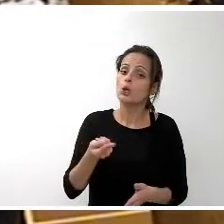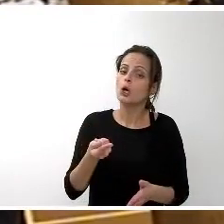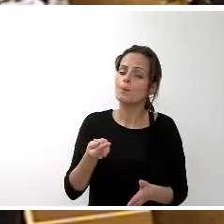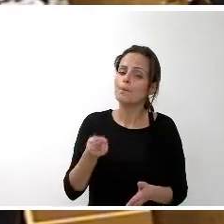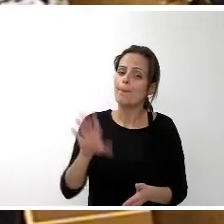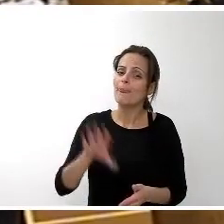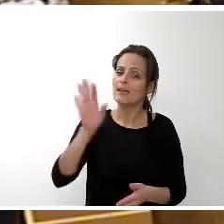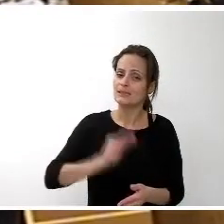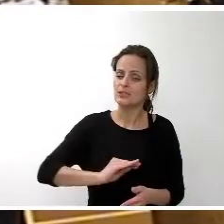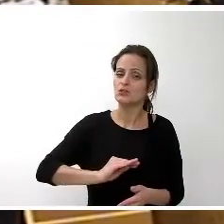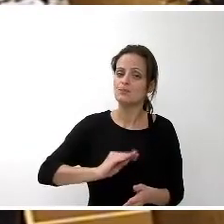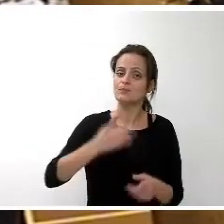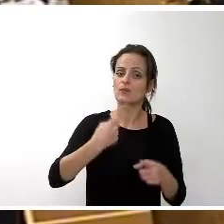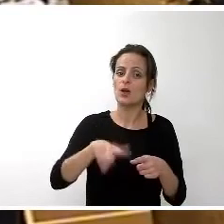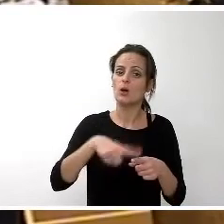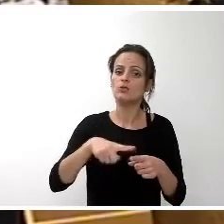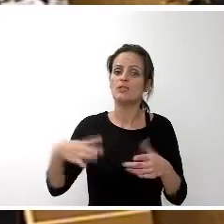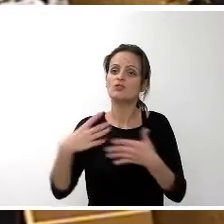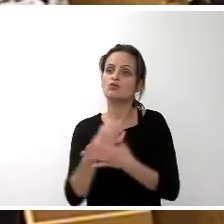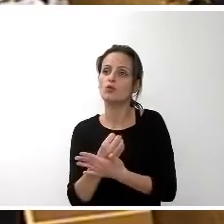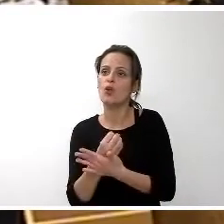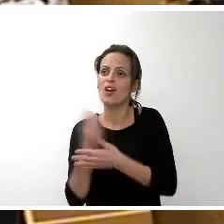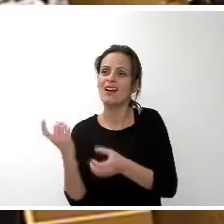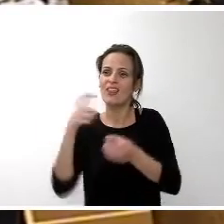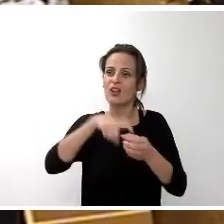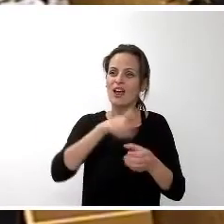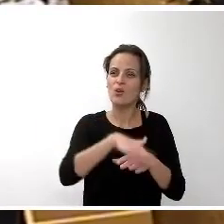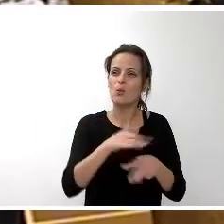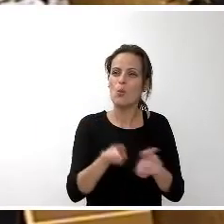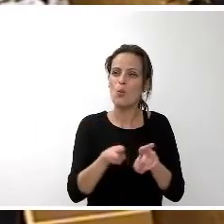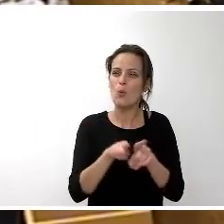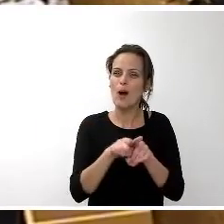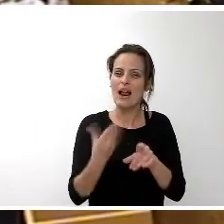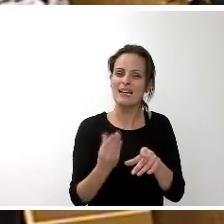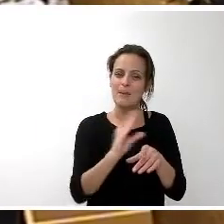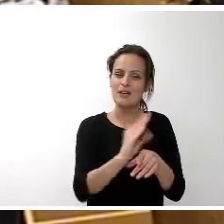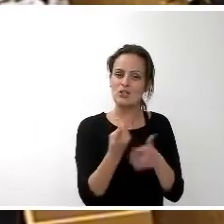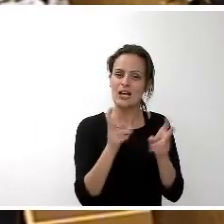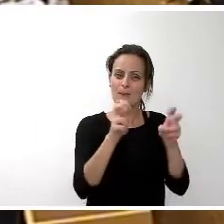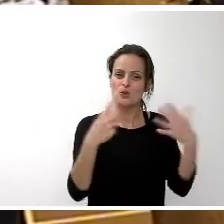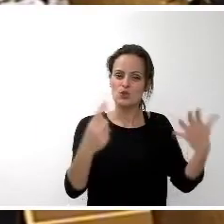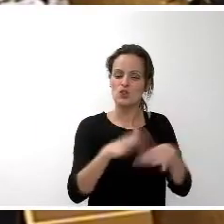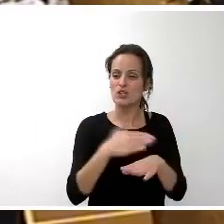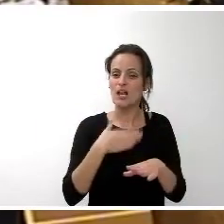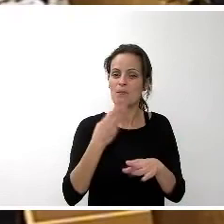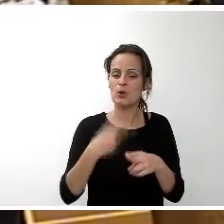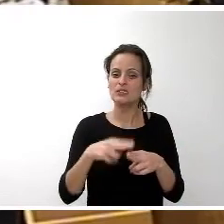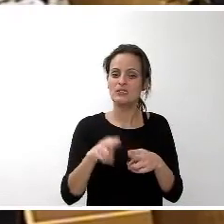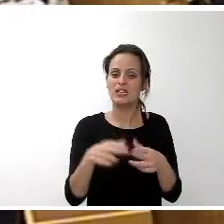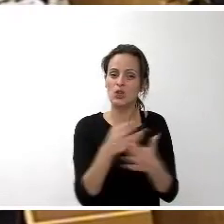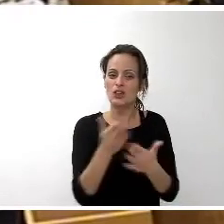que todo aquello vinculado a la inversión al capítulo 6 etcétera etcétera son de las mejores políticas sociales que podemos